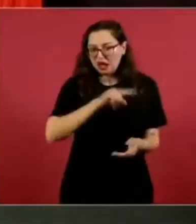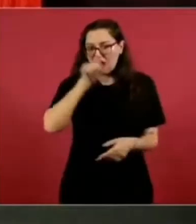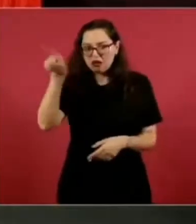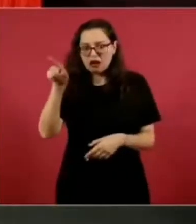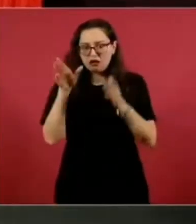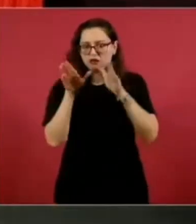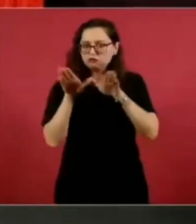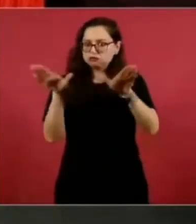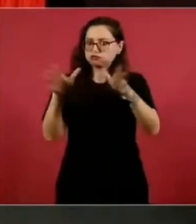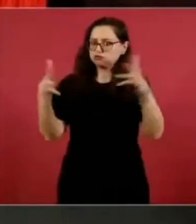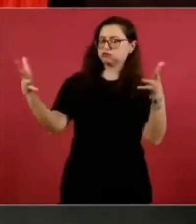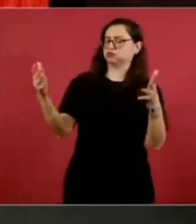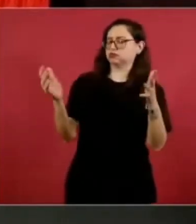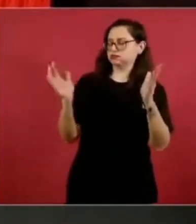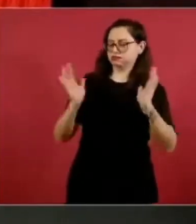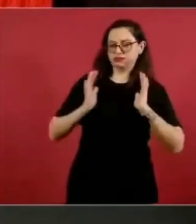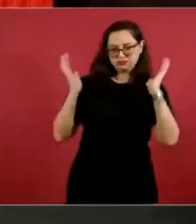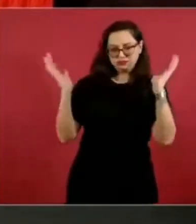¿Sí?